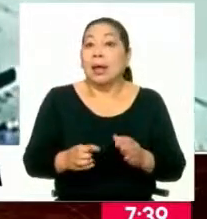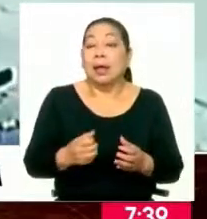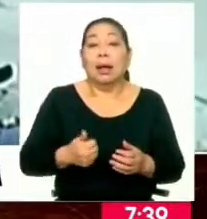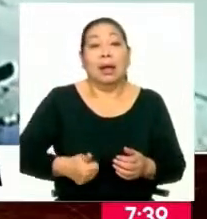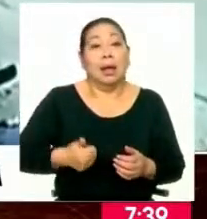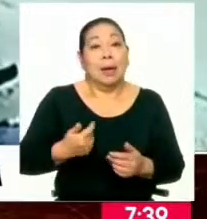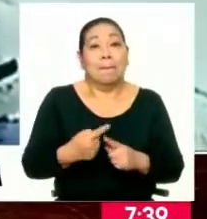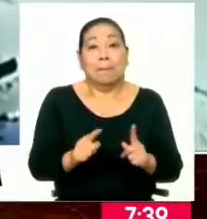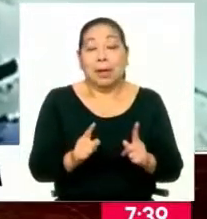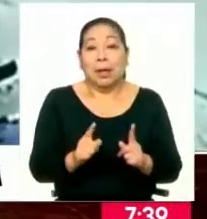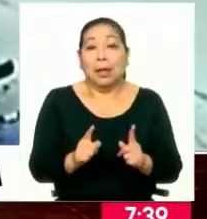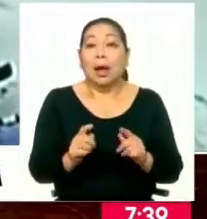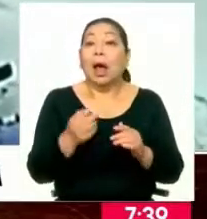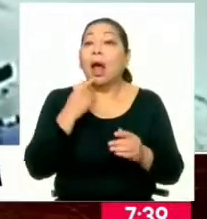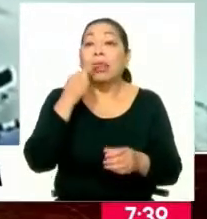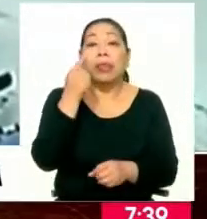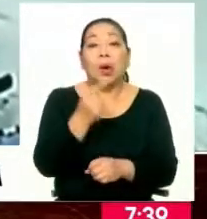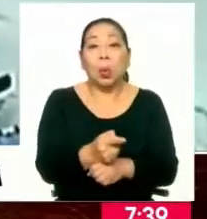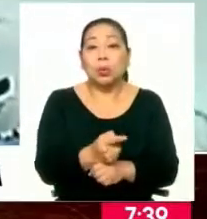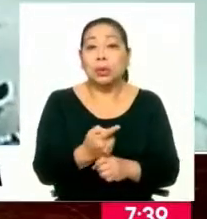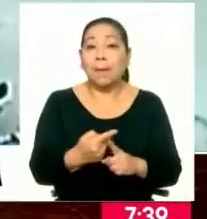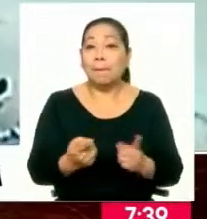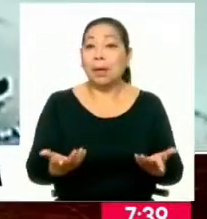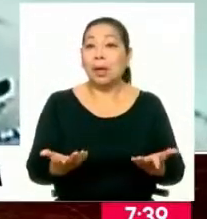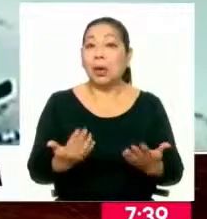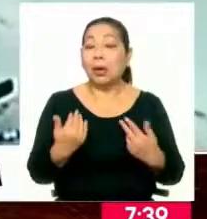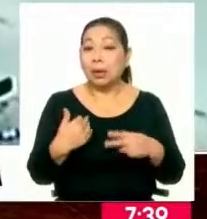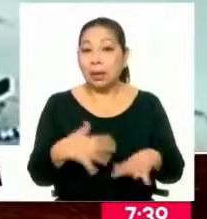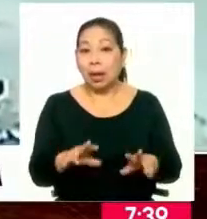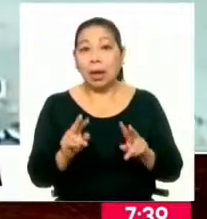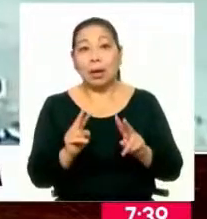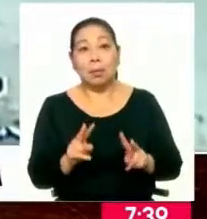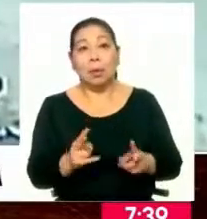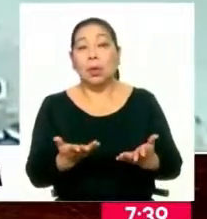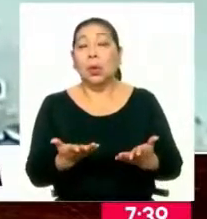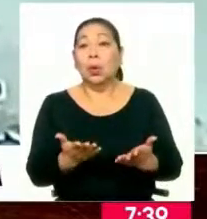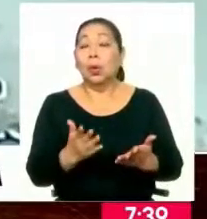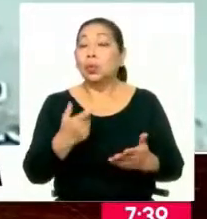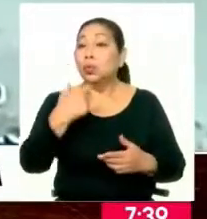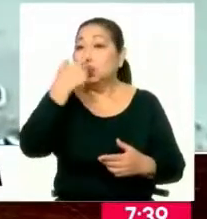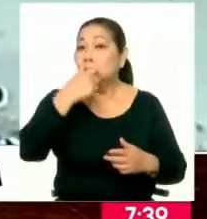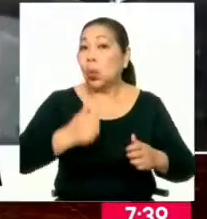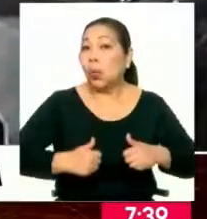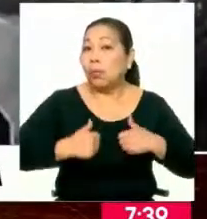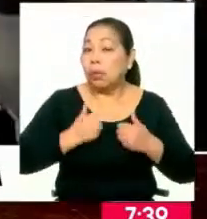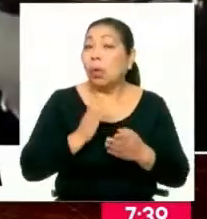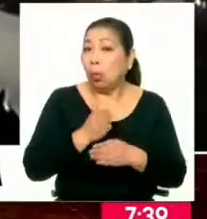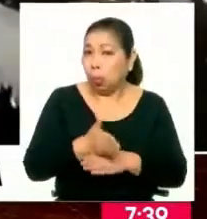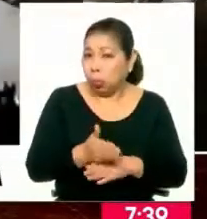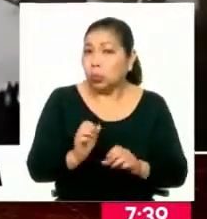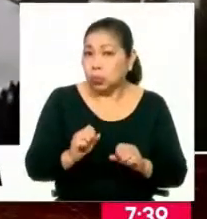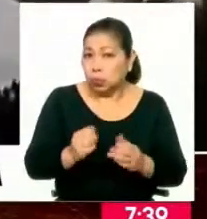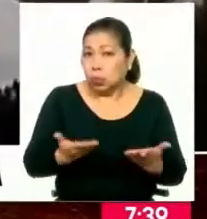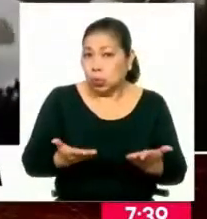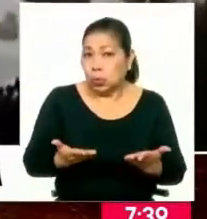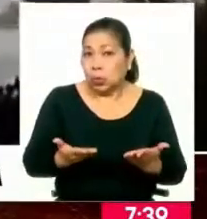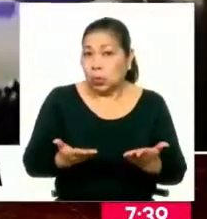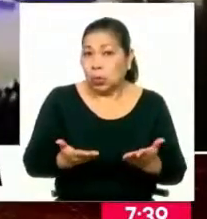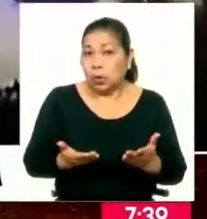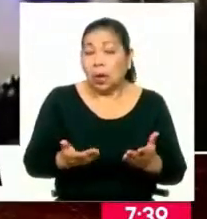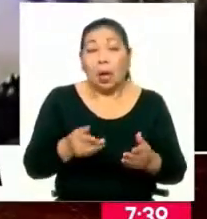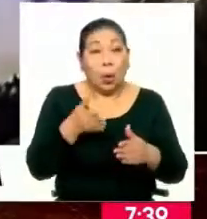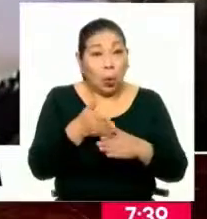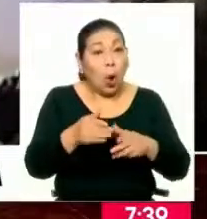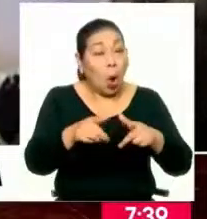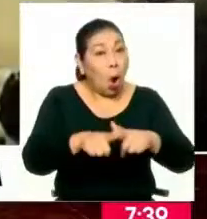a las autoridades para sentar la denuncia del caso. Y si se ha visto afectada en su integridad, pueda acudir también a esta unidad de